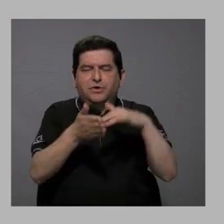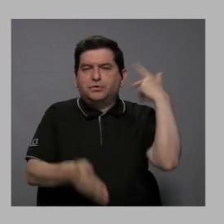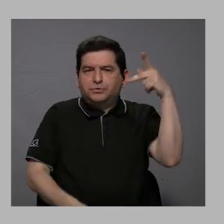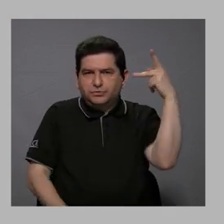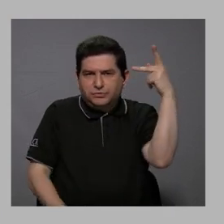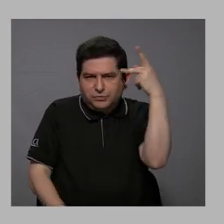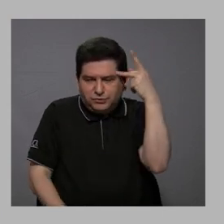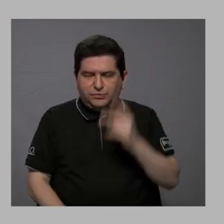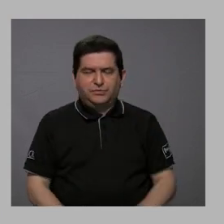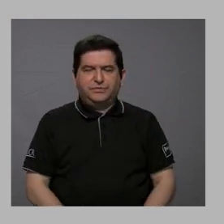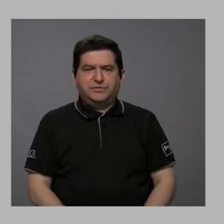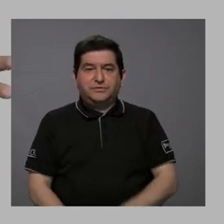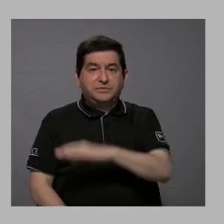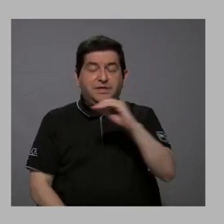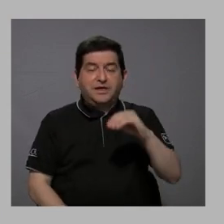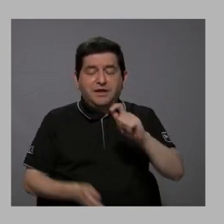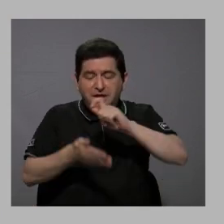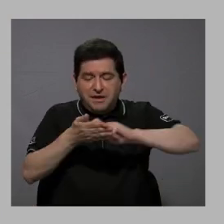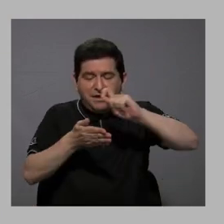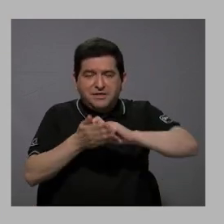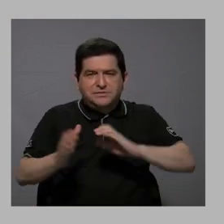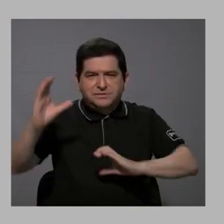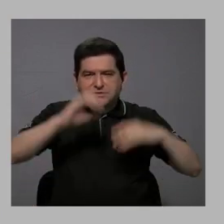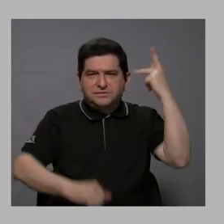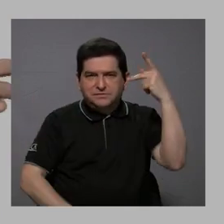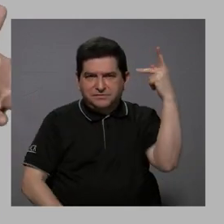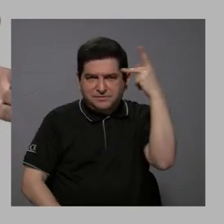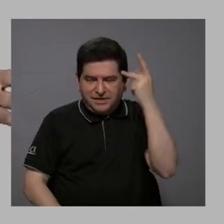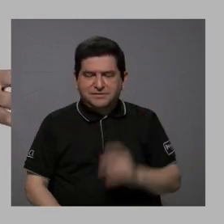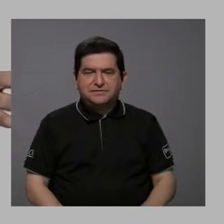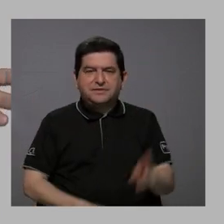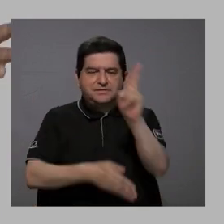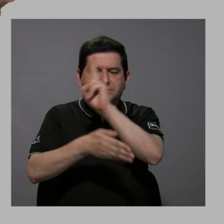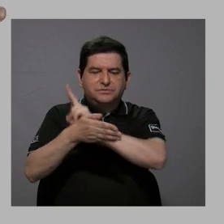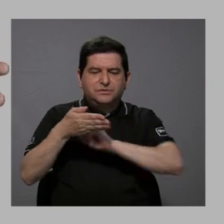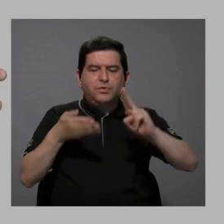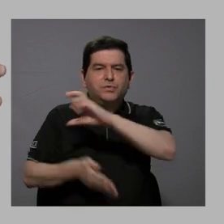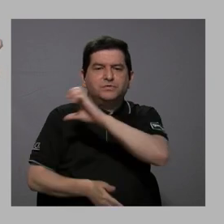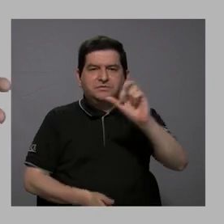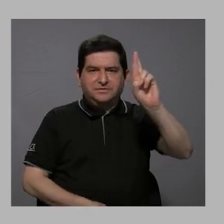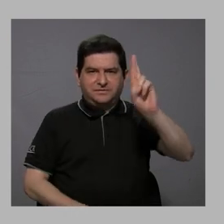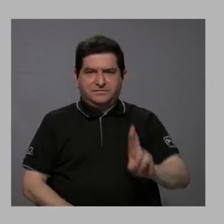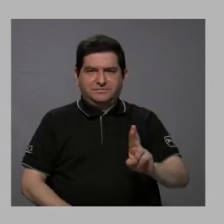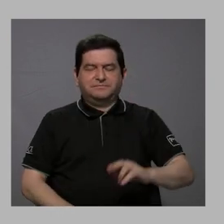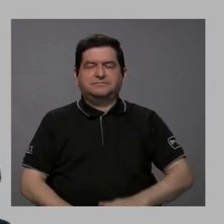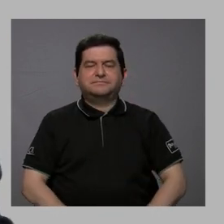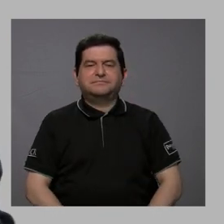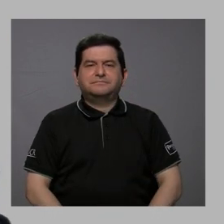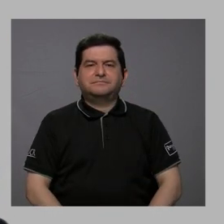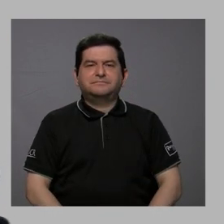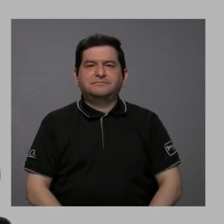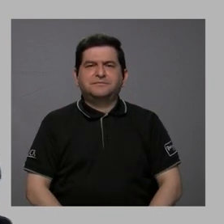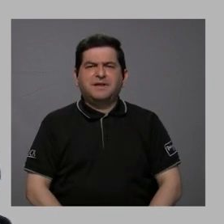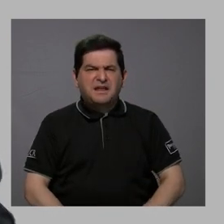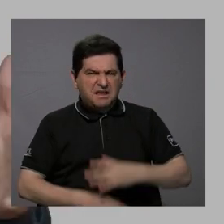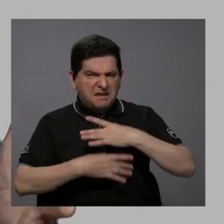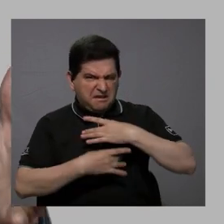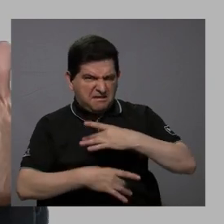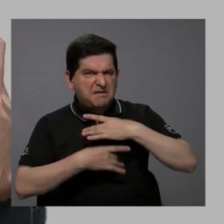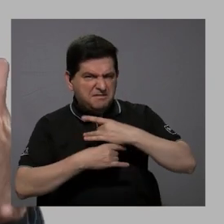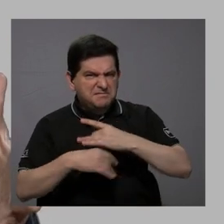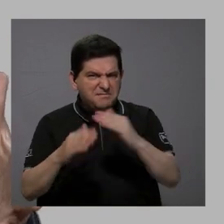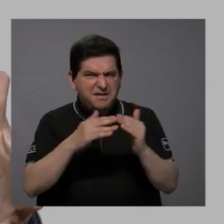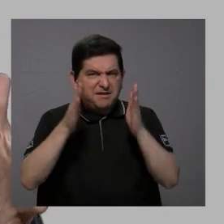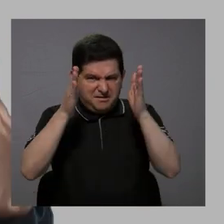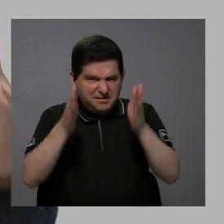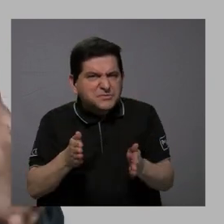Estudios Políticos, CIEP, y la Escuela de Ciencias Políticas de la Universidad de Costa Rica. ¿Qué tan interesada está